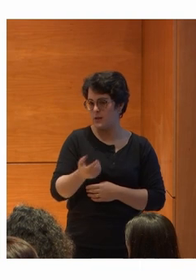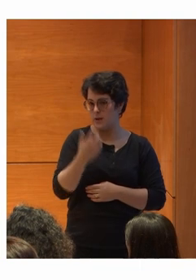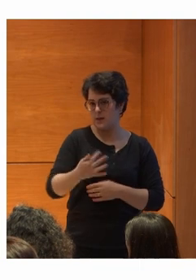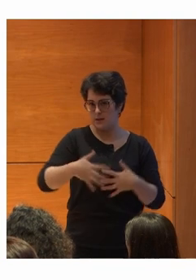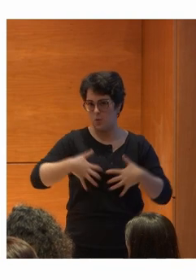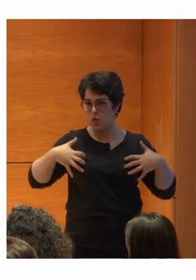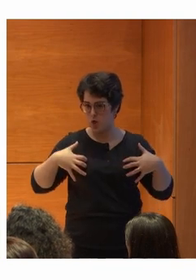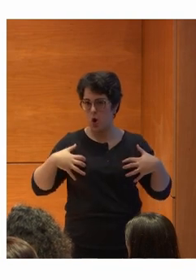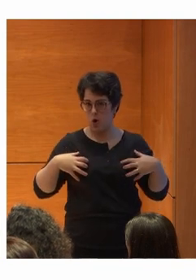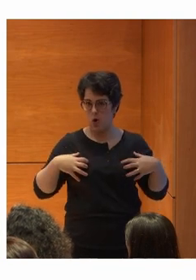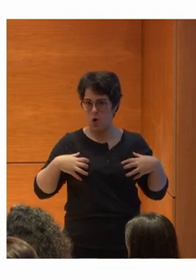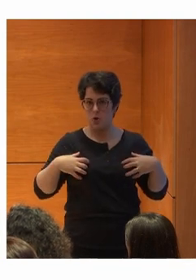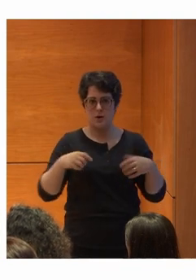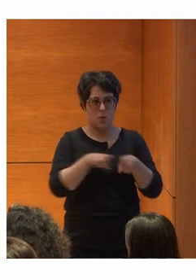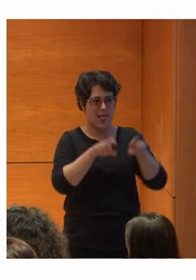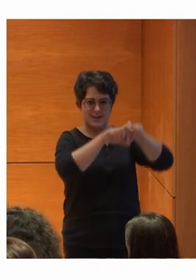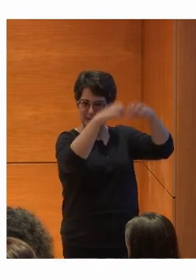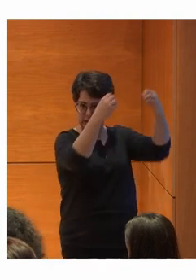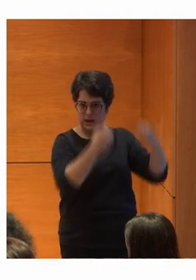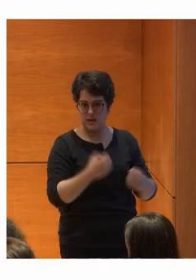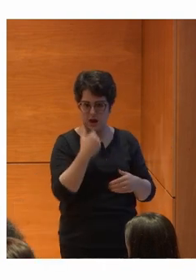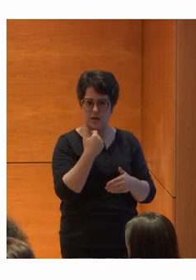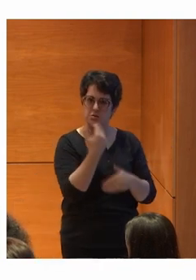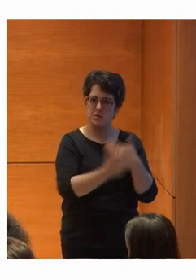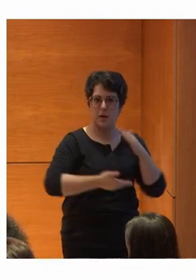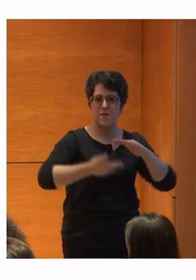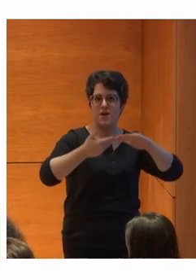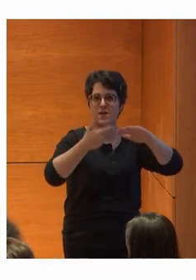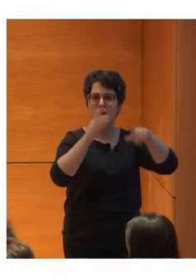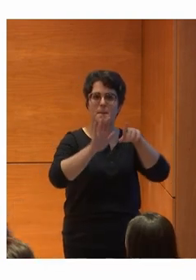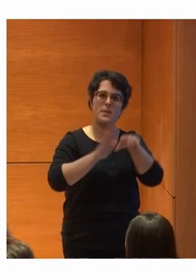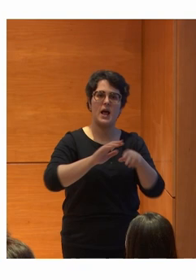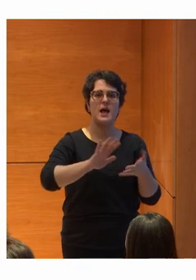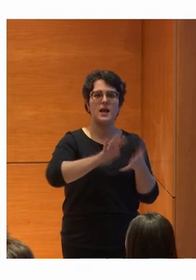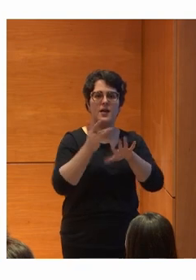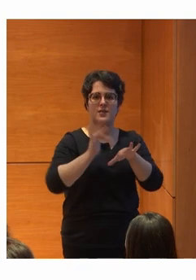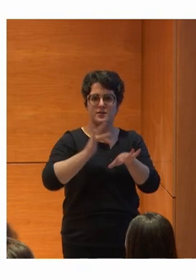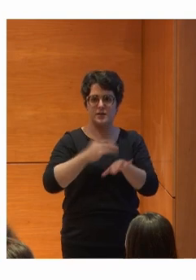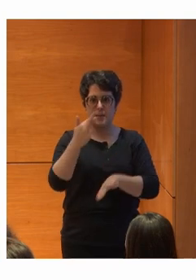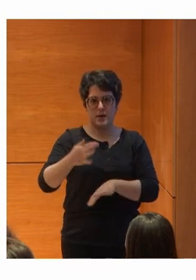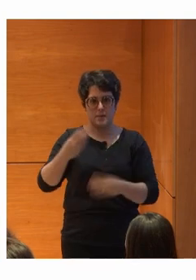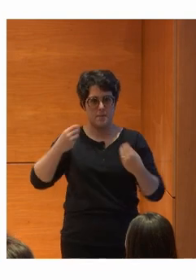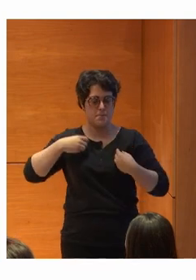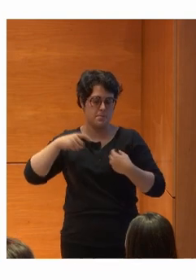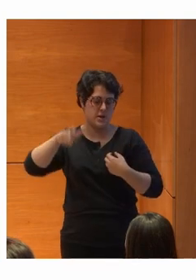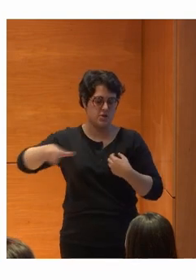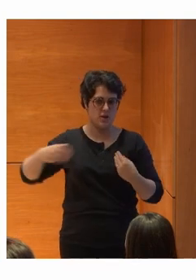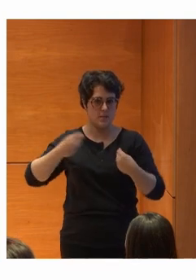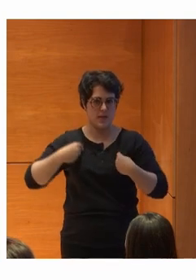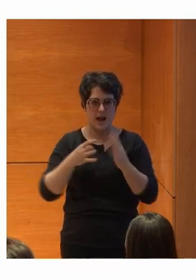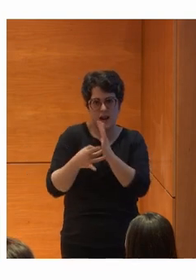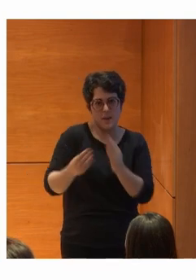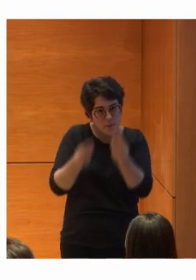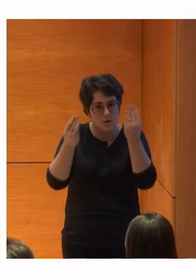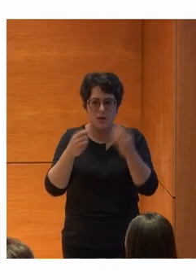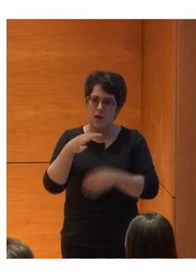emocionante Ver cómo nuestras entidades ¿No? De avanzar En la transformación digital Y mejora la calidad De la de las personas Y en la tarde Que